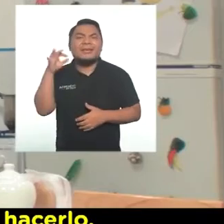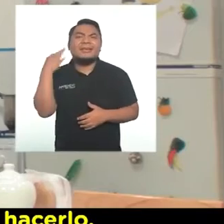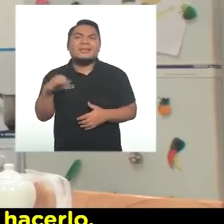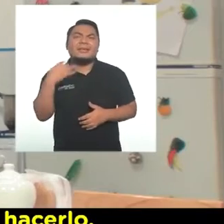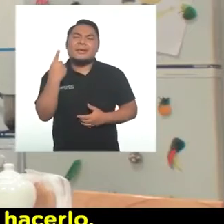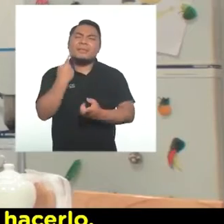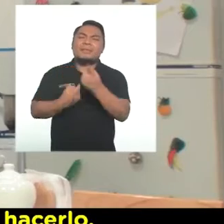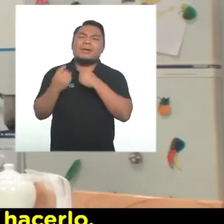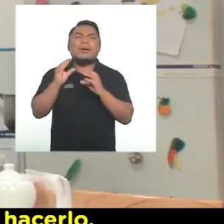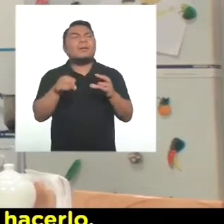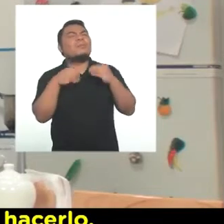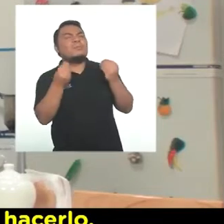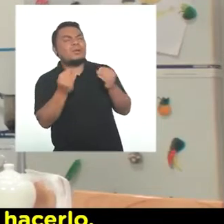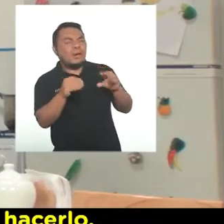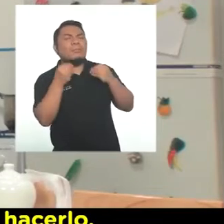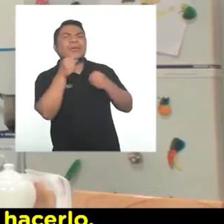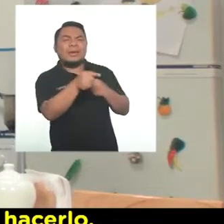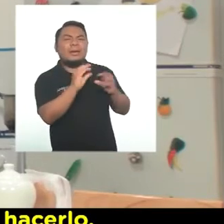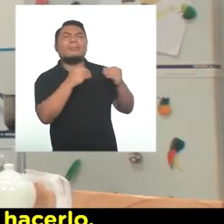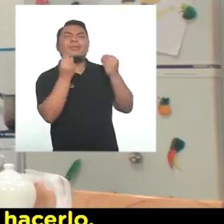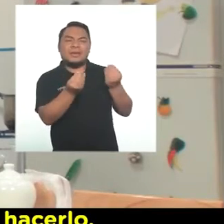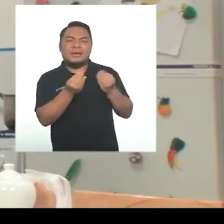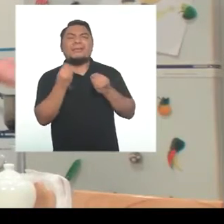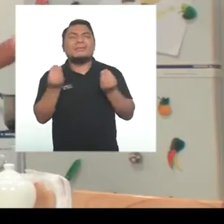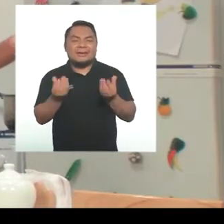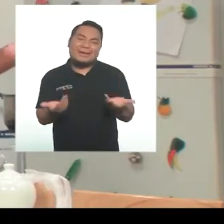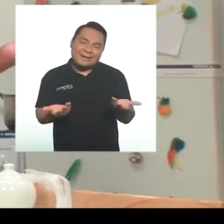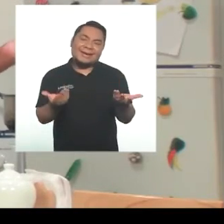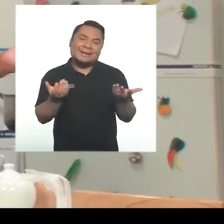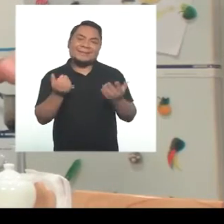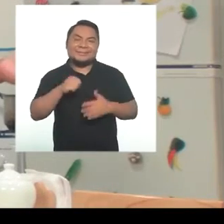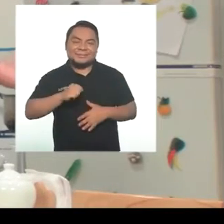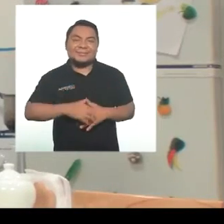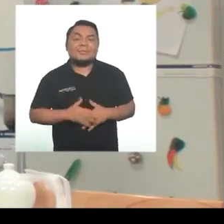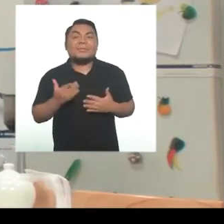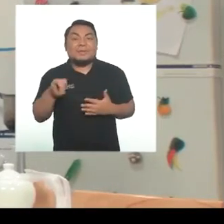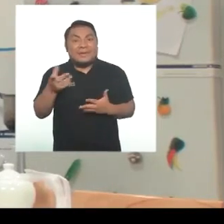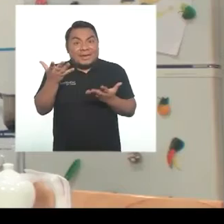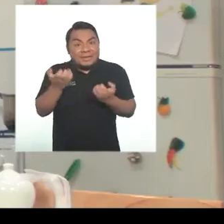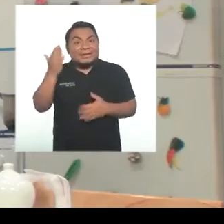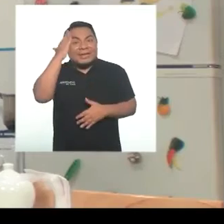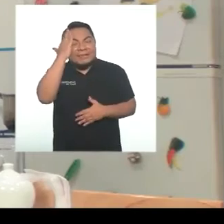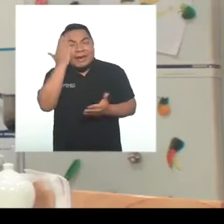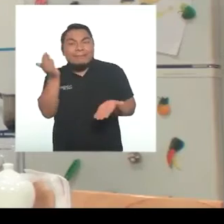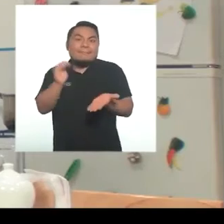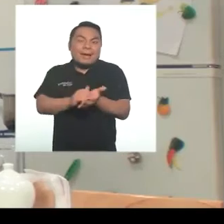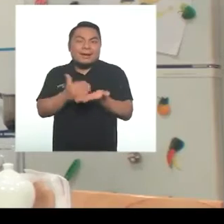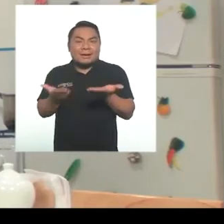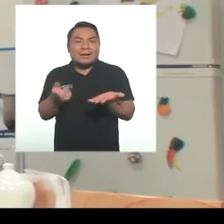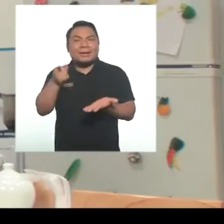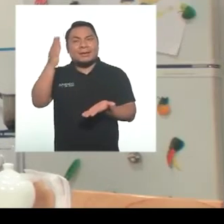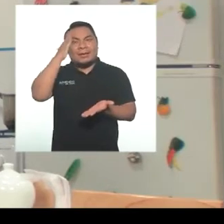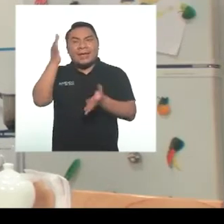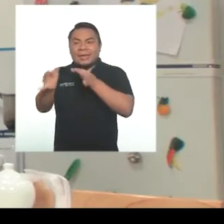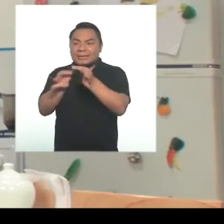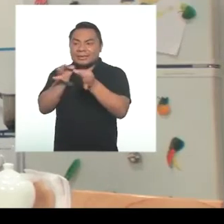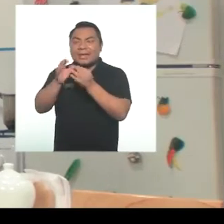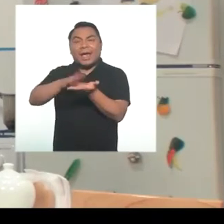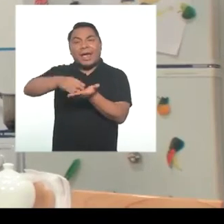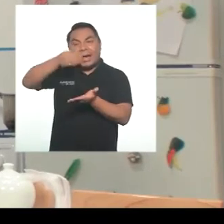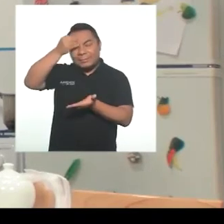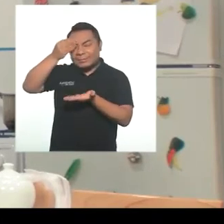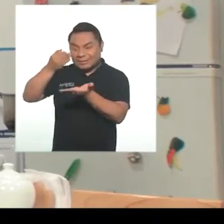siempre me preguntaban por qué había que hacerlo. Claro. Es que querían saber más. Estaban